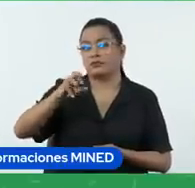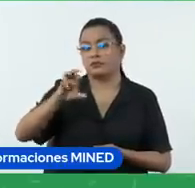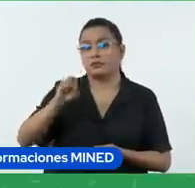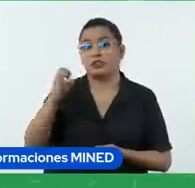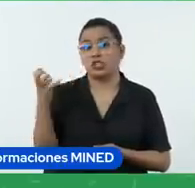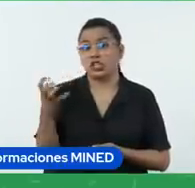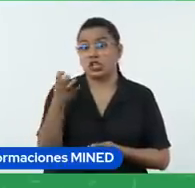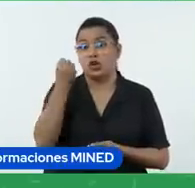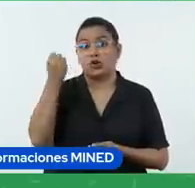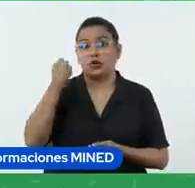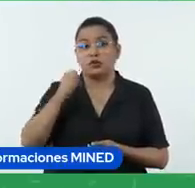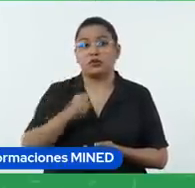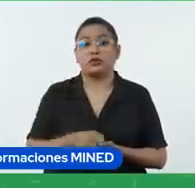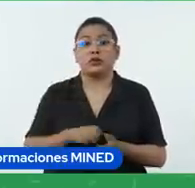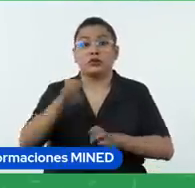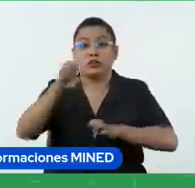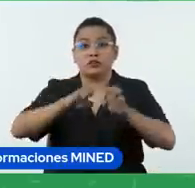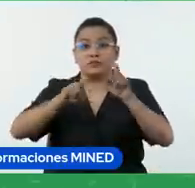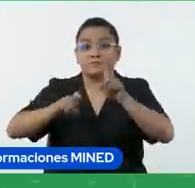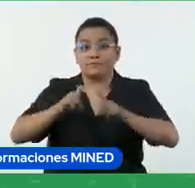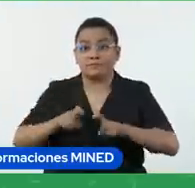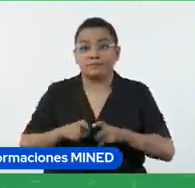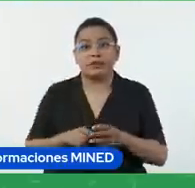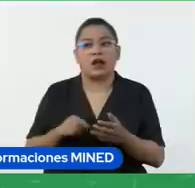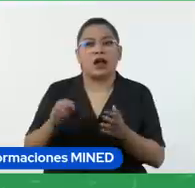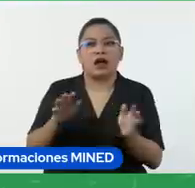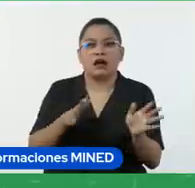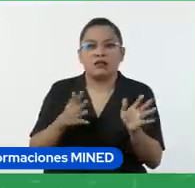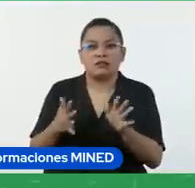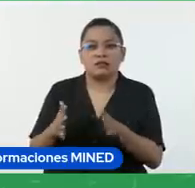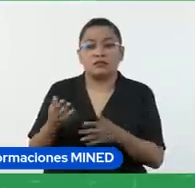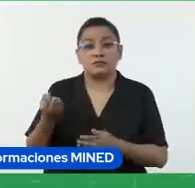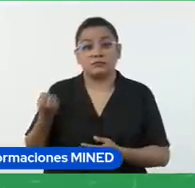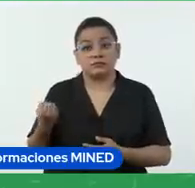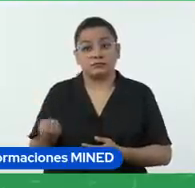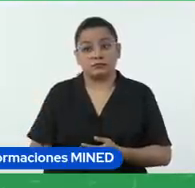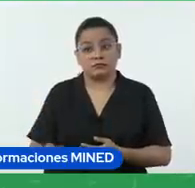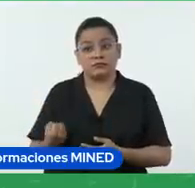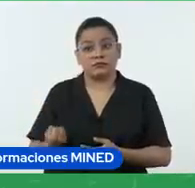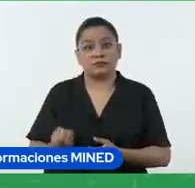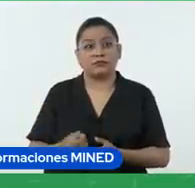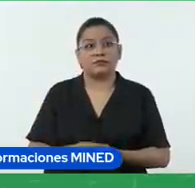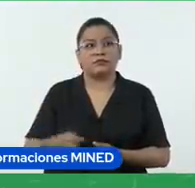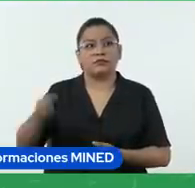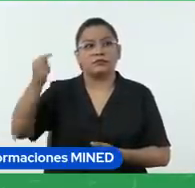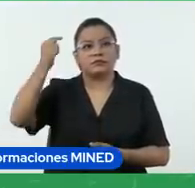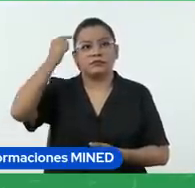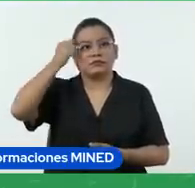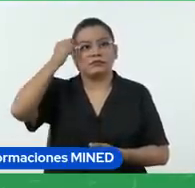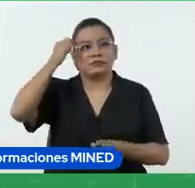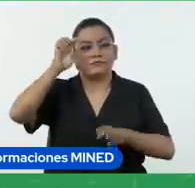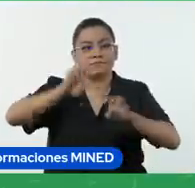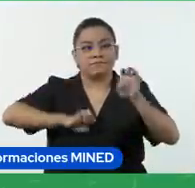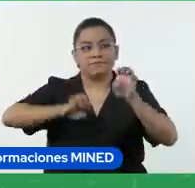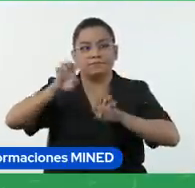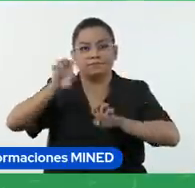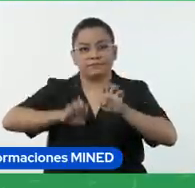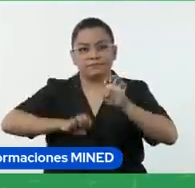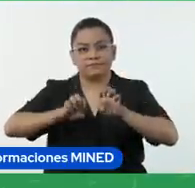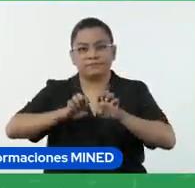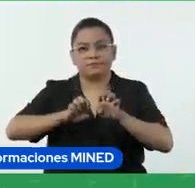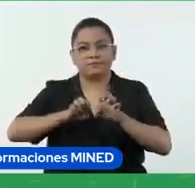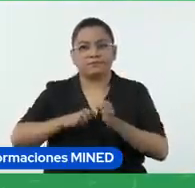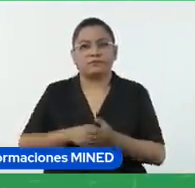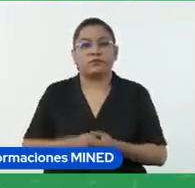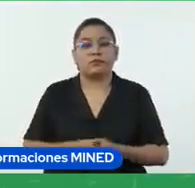Porque muchas veces, o sobre todo los estudiantes, consideran como la evaluación la